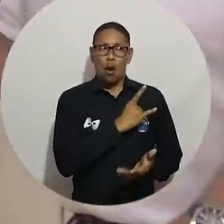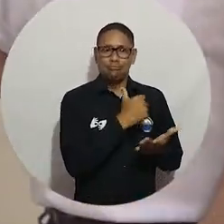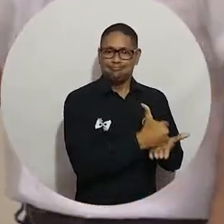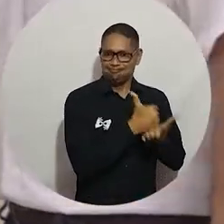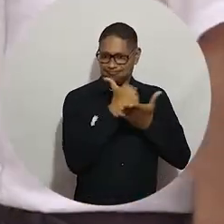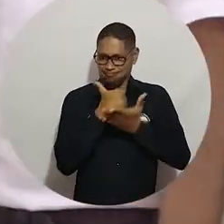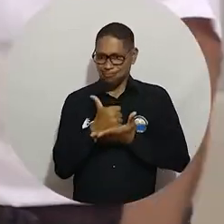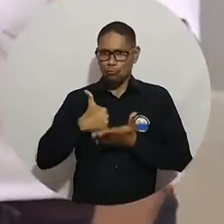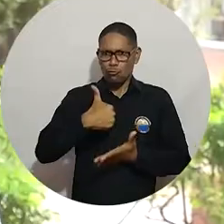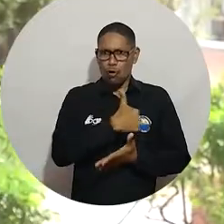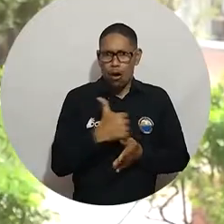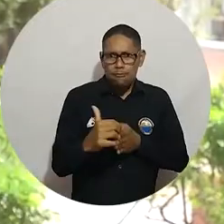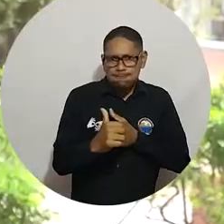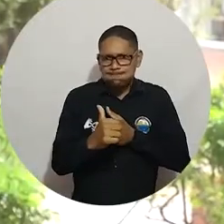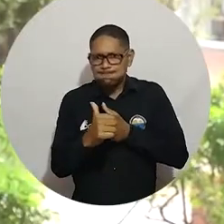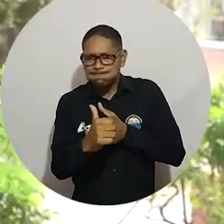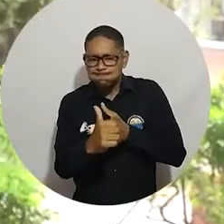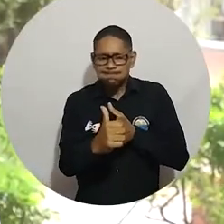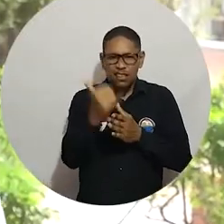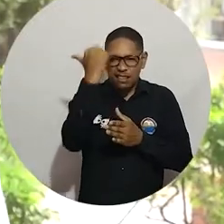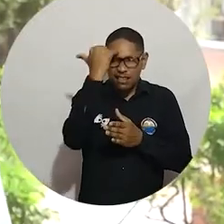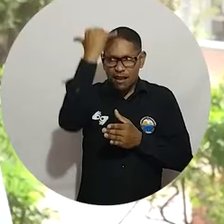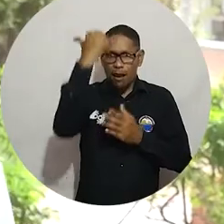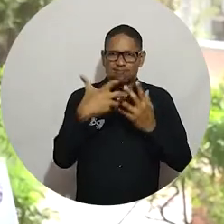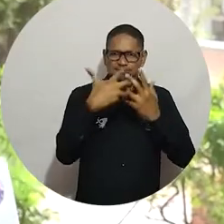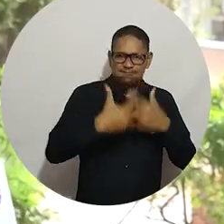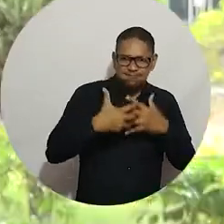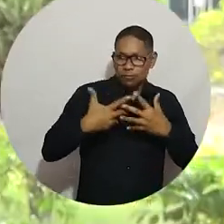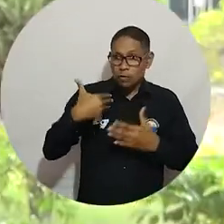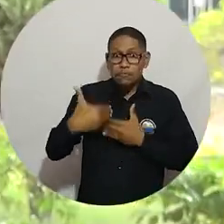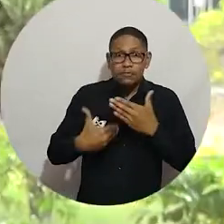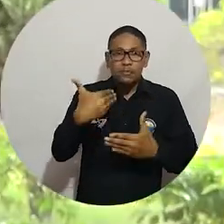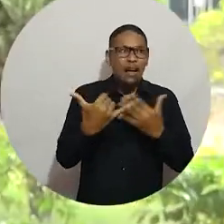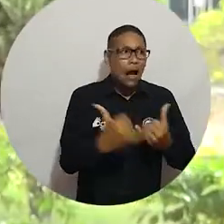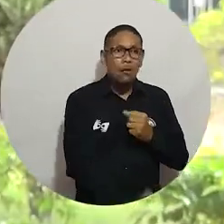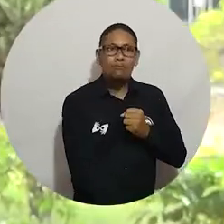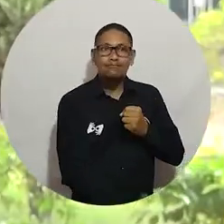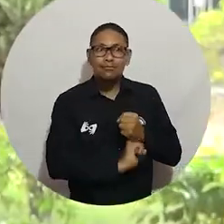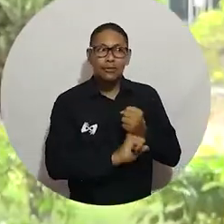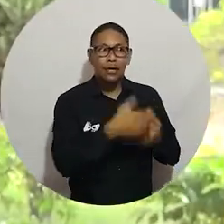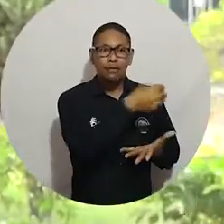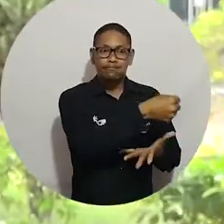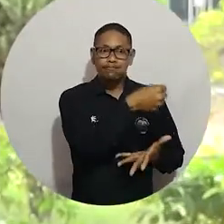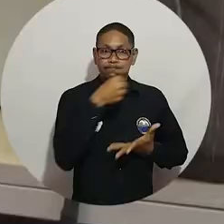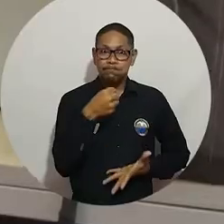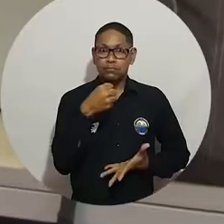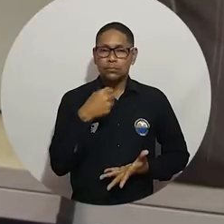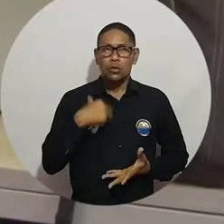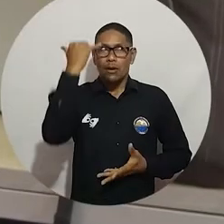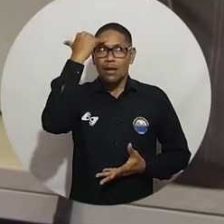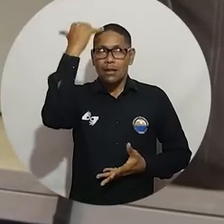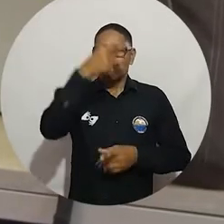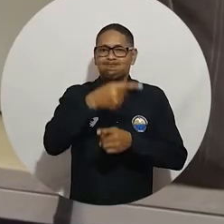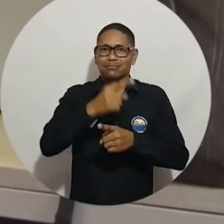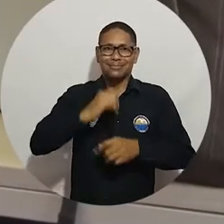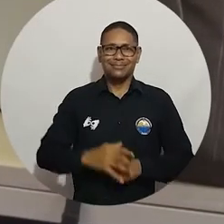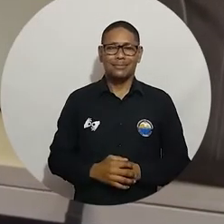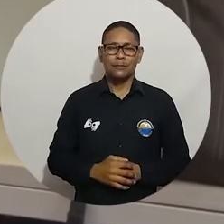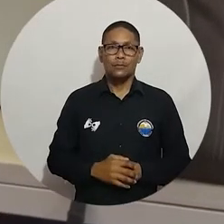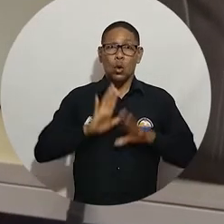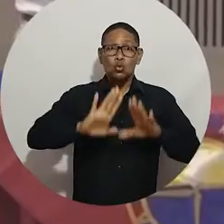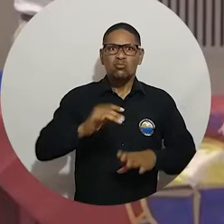ayudando en la educación a que nosotros nos orientemos también como emprendedores y además de eso nos está apoyando en estos momentos con recursos para que